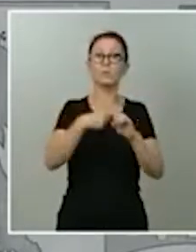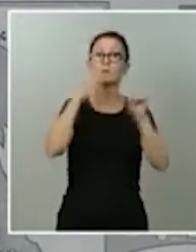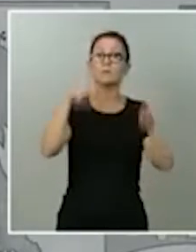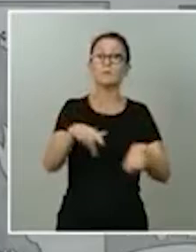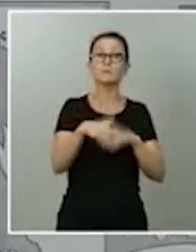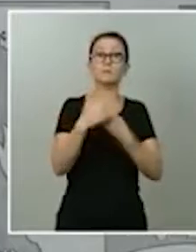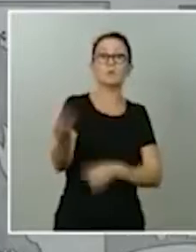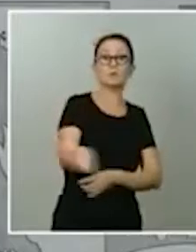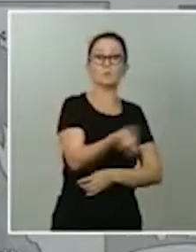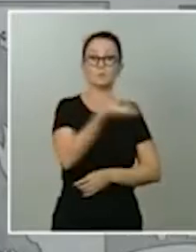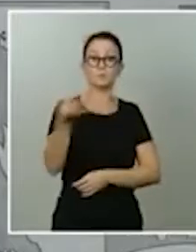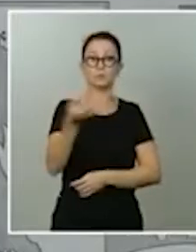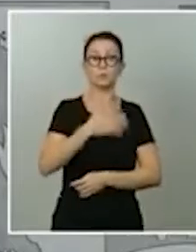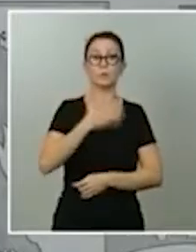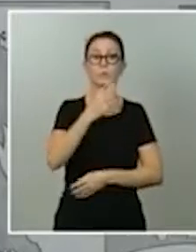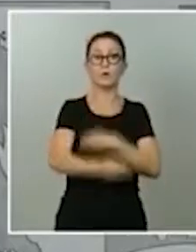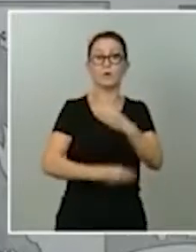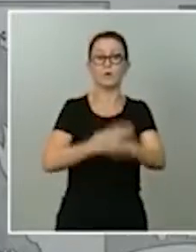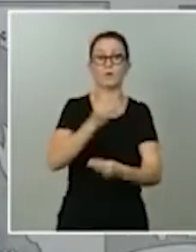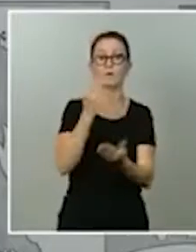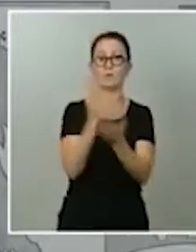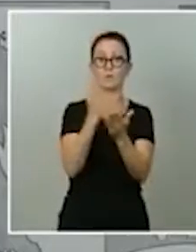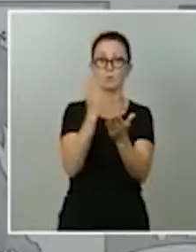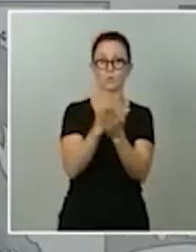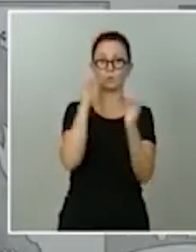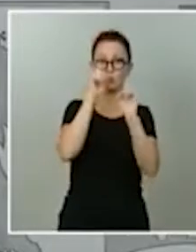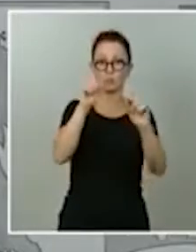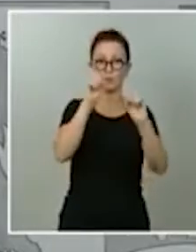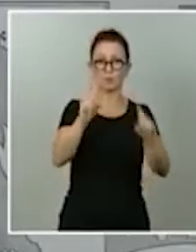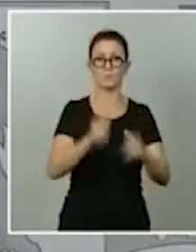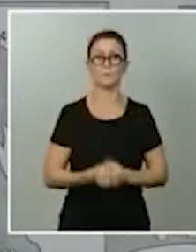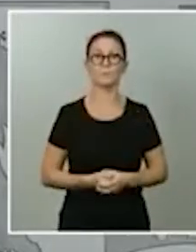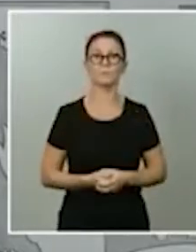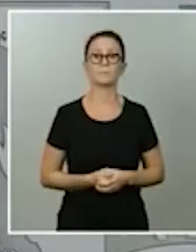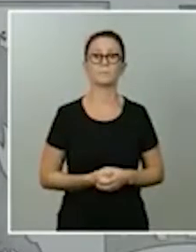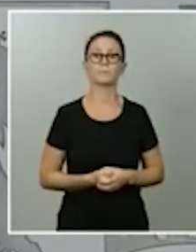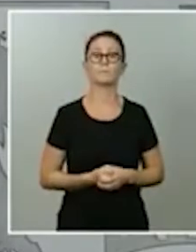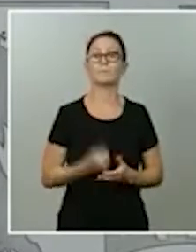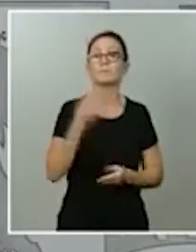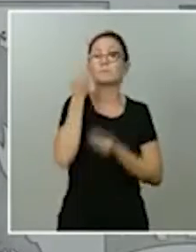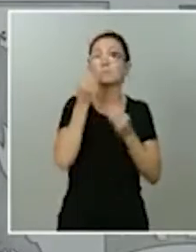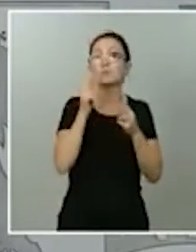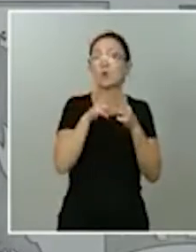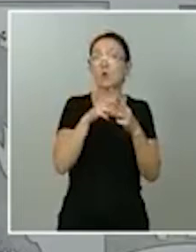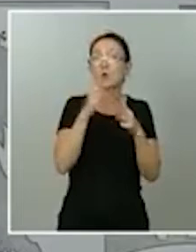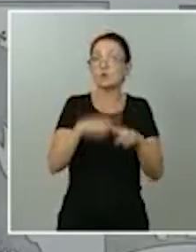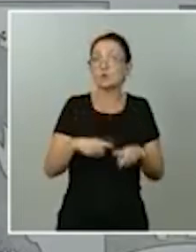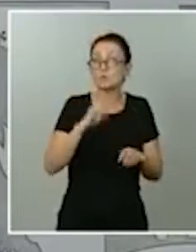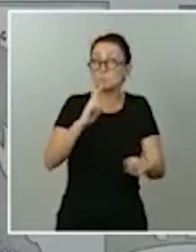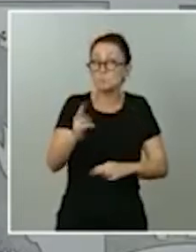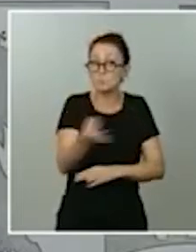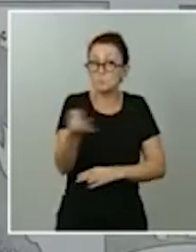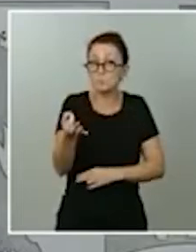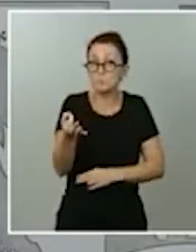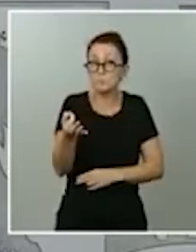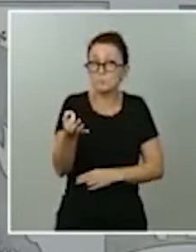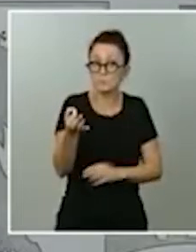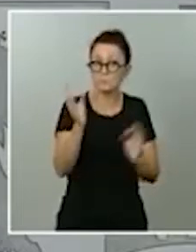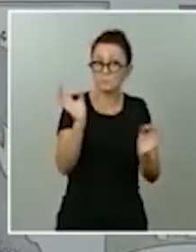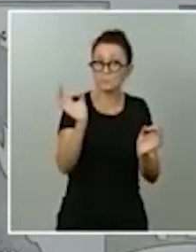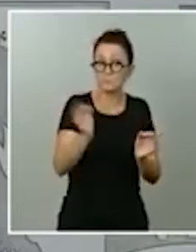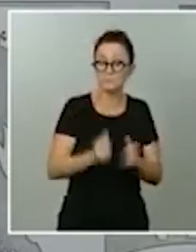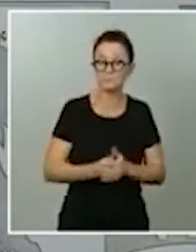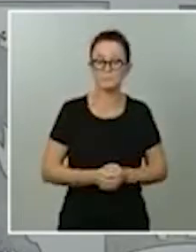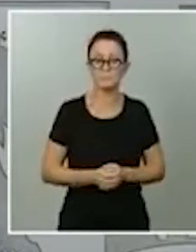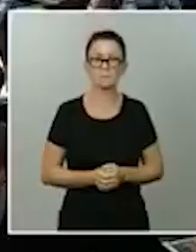ese curso educativo. Y creo que con estas dos cosas, Carlos, he respondido por igual a las dos cuestiones que planteabas.